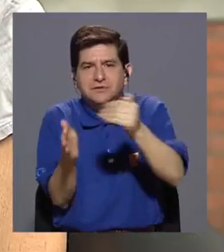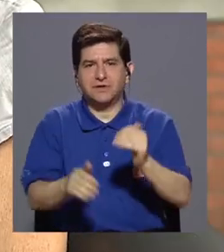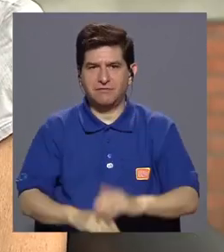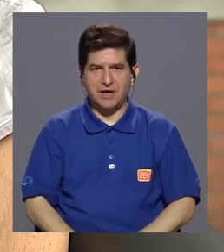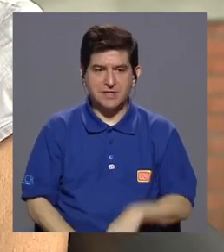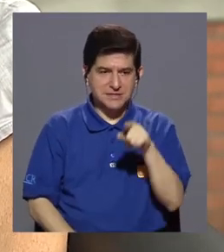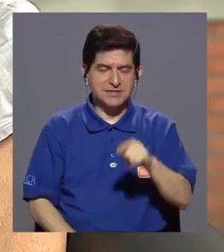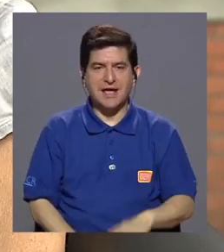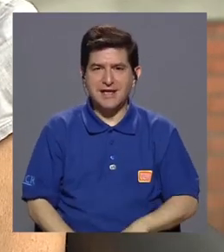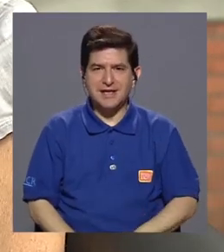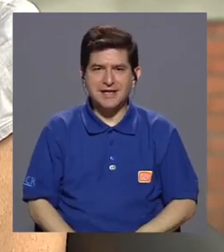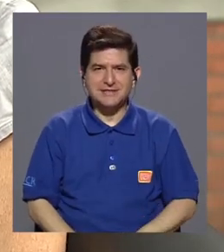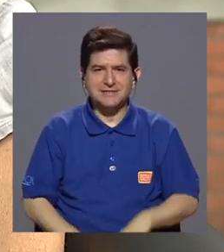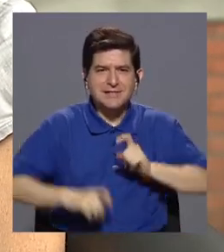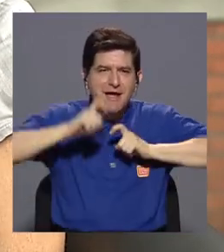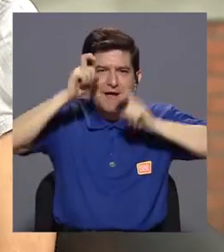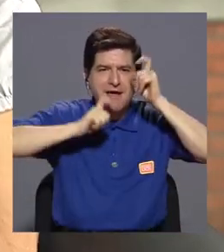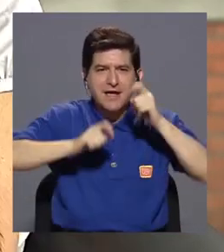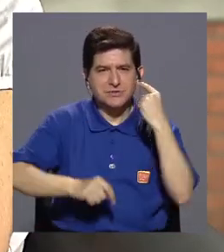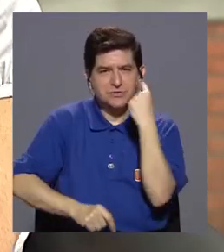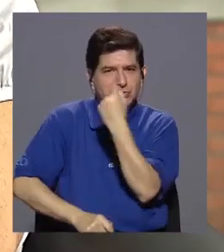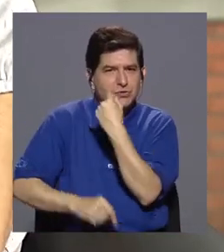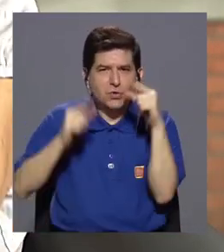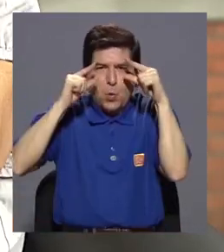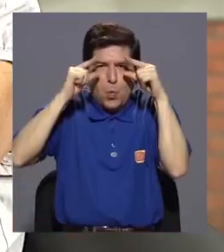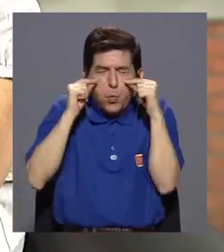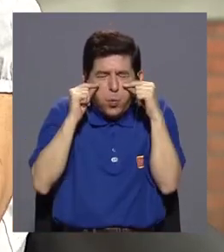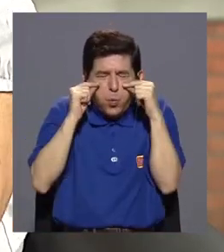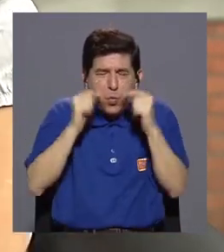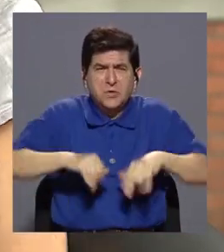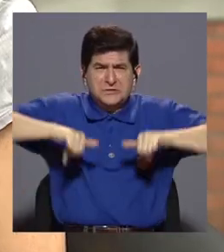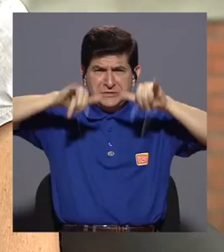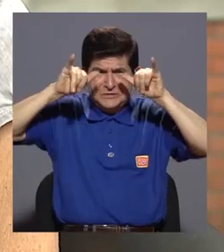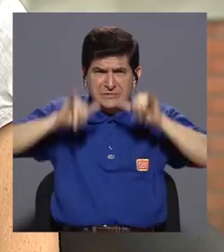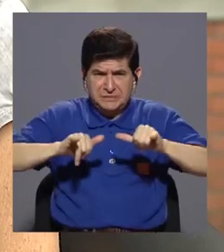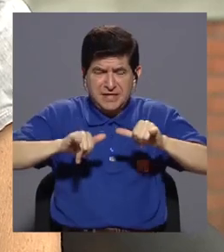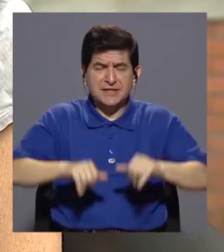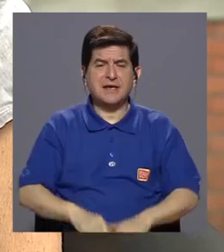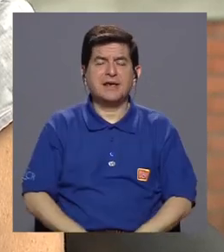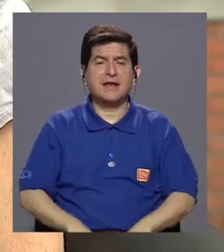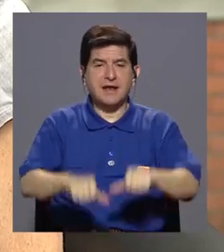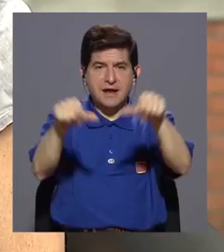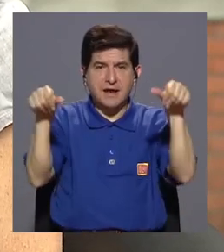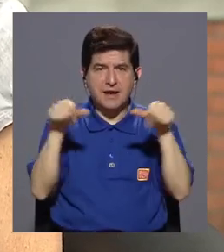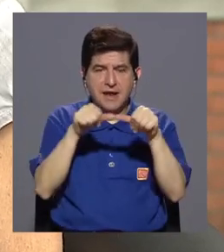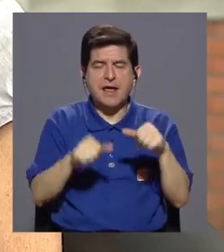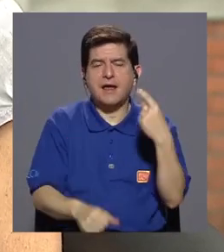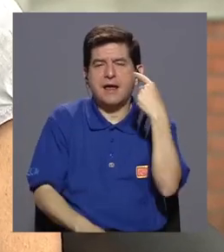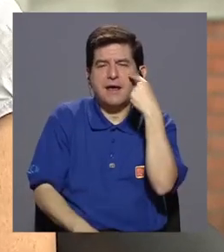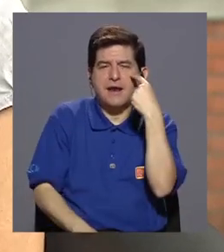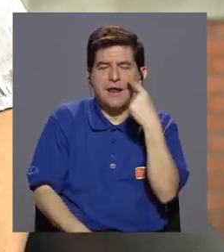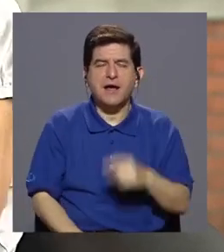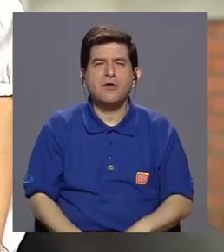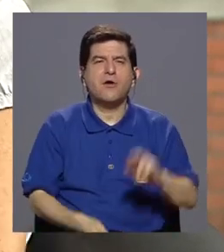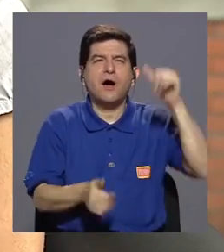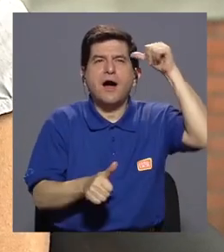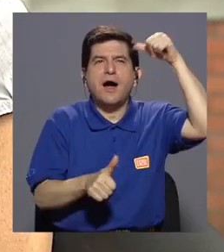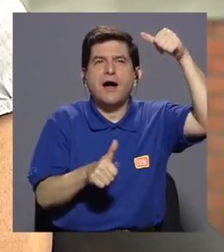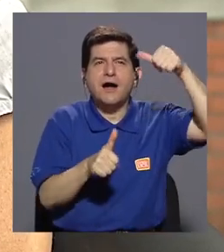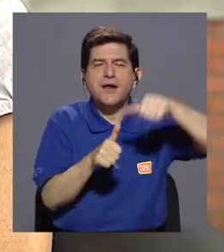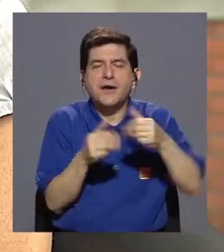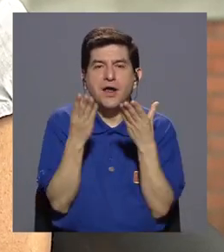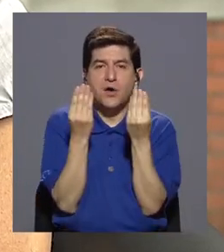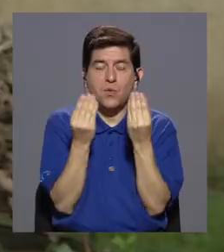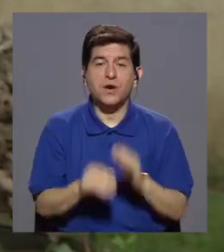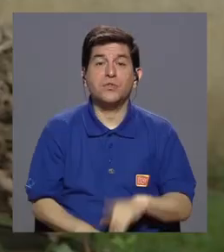ese gesto de cerrar los ojos acaba guardando en la zona ocular memorias de miedo. Ese es un pequeño